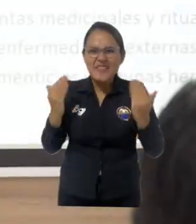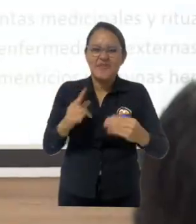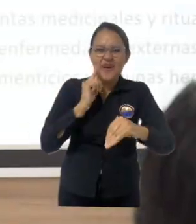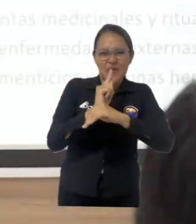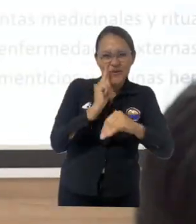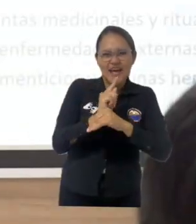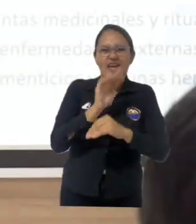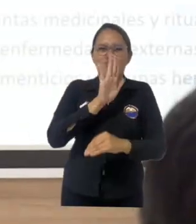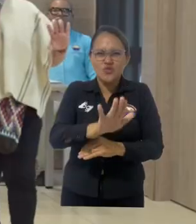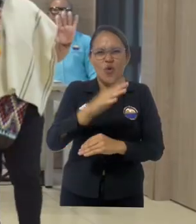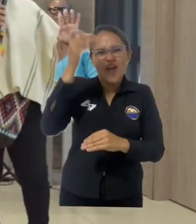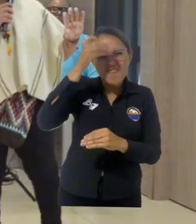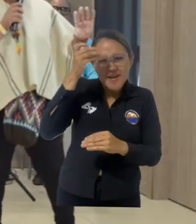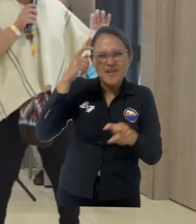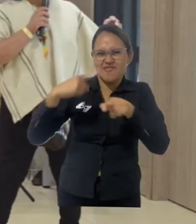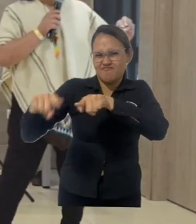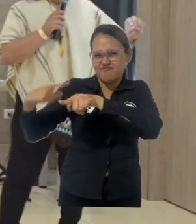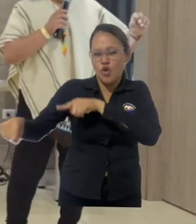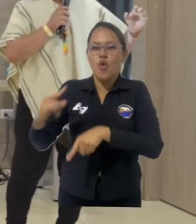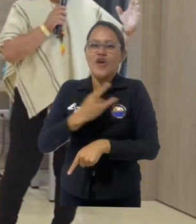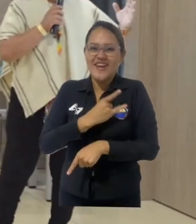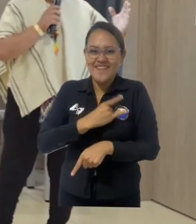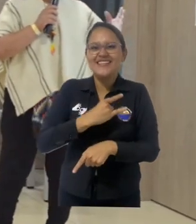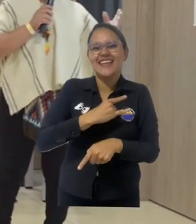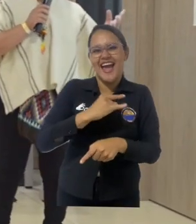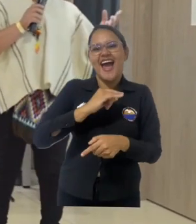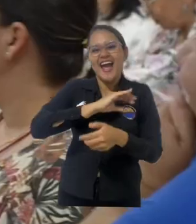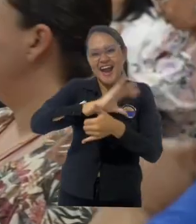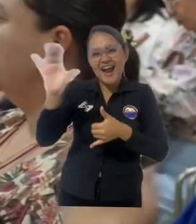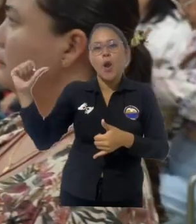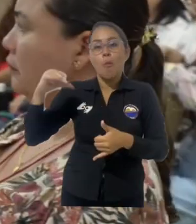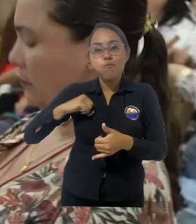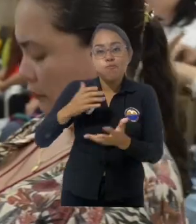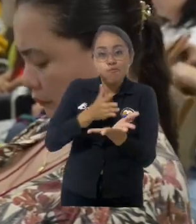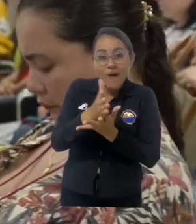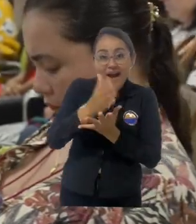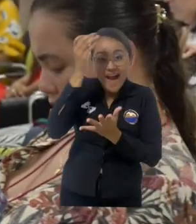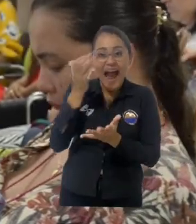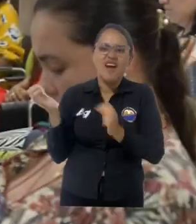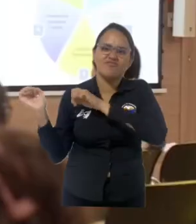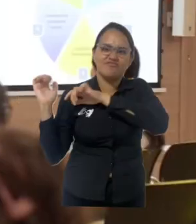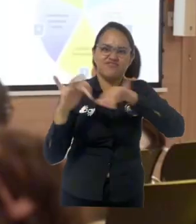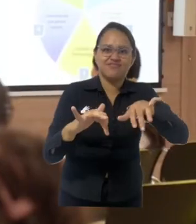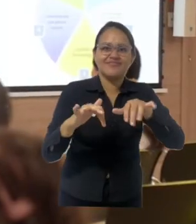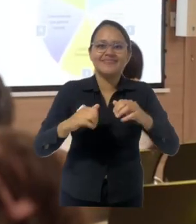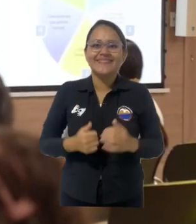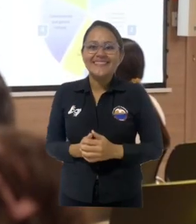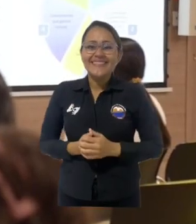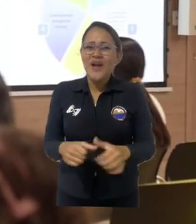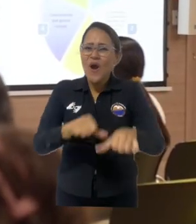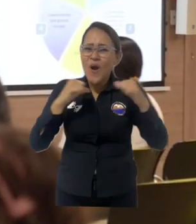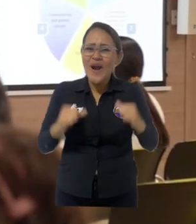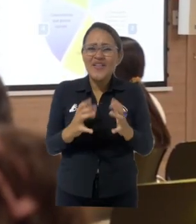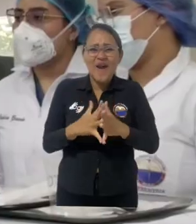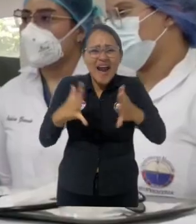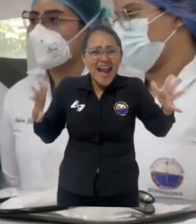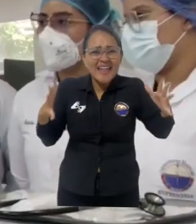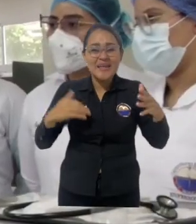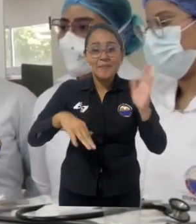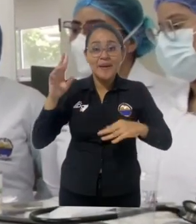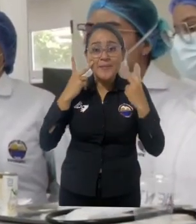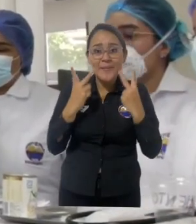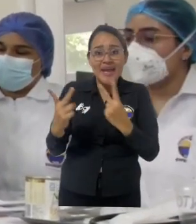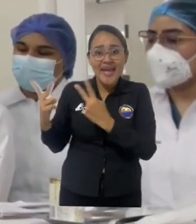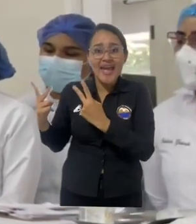evento, desarrollado tradicionalmente en Bogotá, y que contó con el apoyo de la Asociación Colombiana de Facultades de Enfermería y de